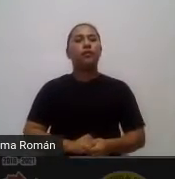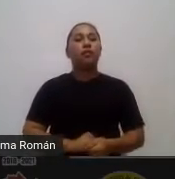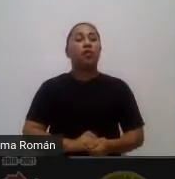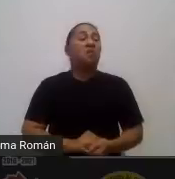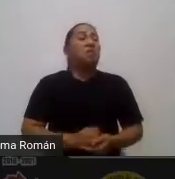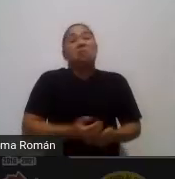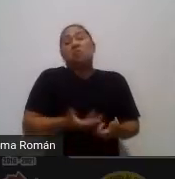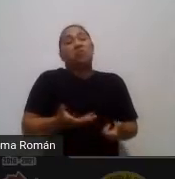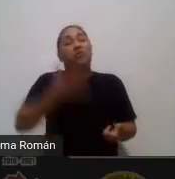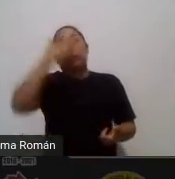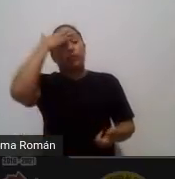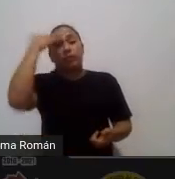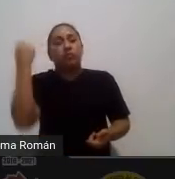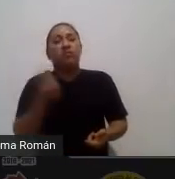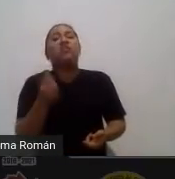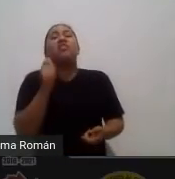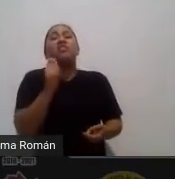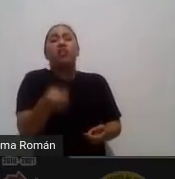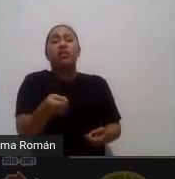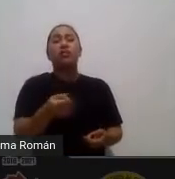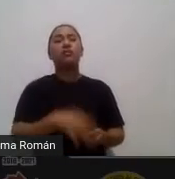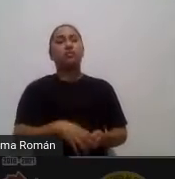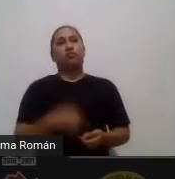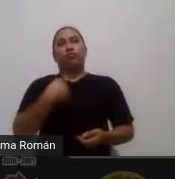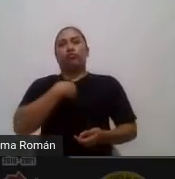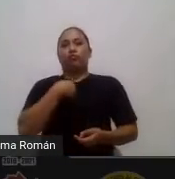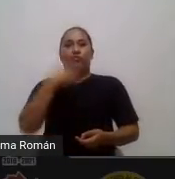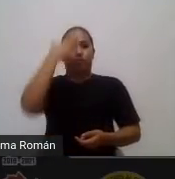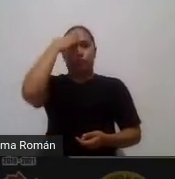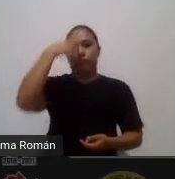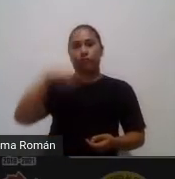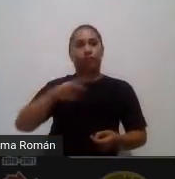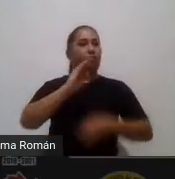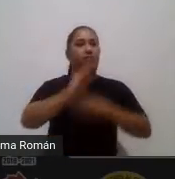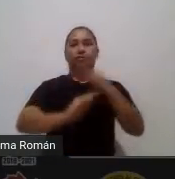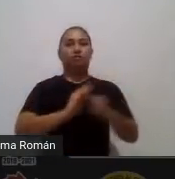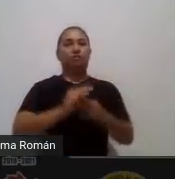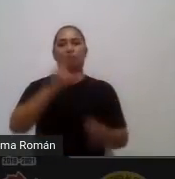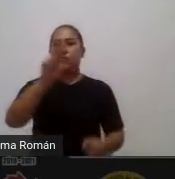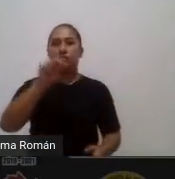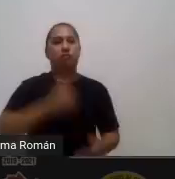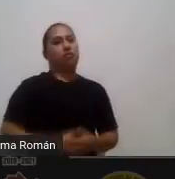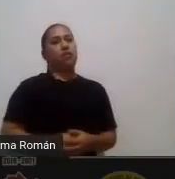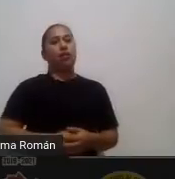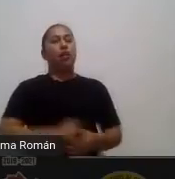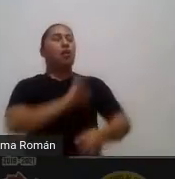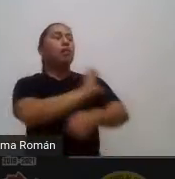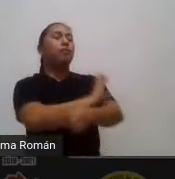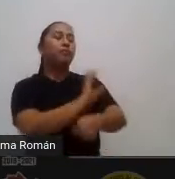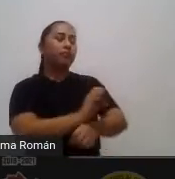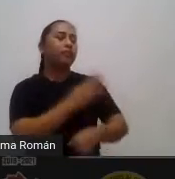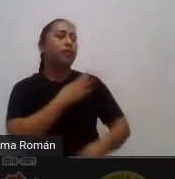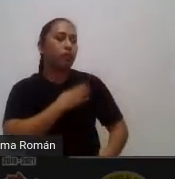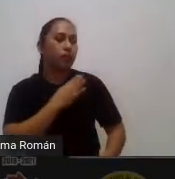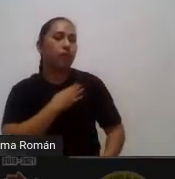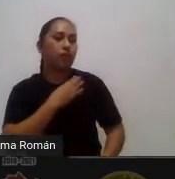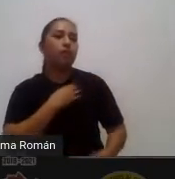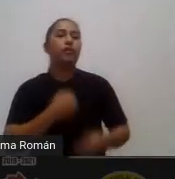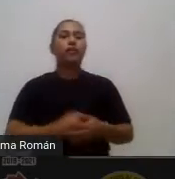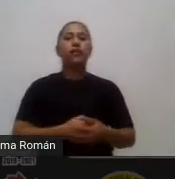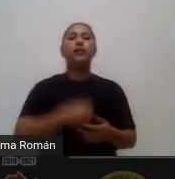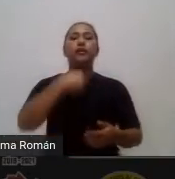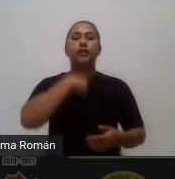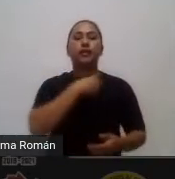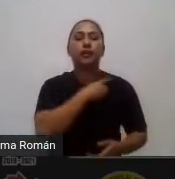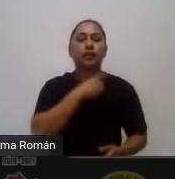si no soy sabe lo todo pero si puedo ser un buen acompañante un buen asesor si puedo decirles oye